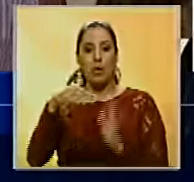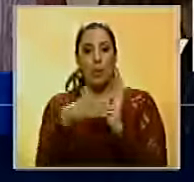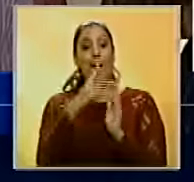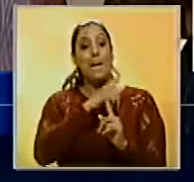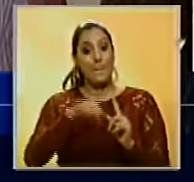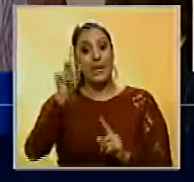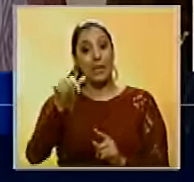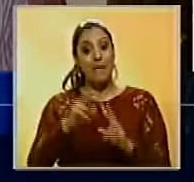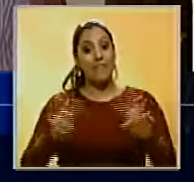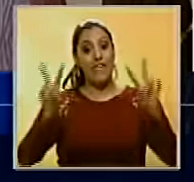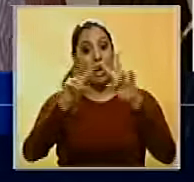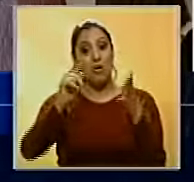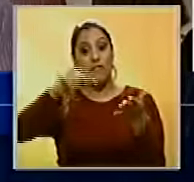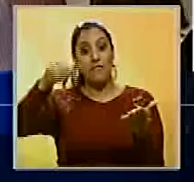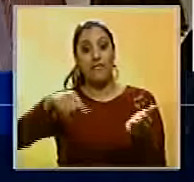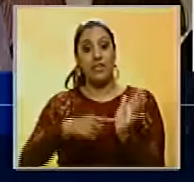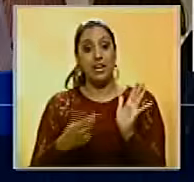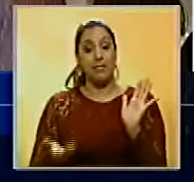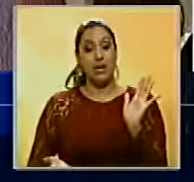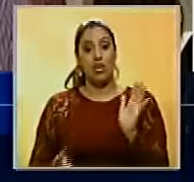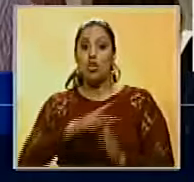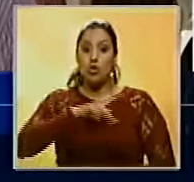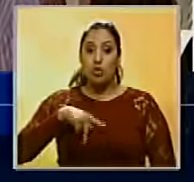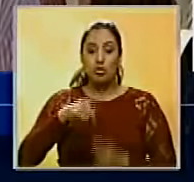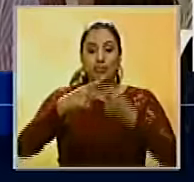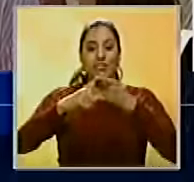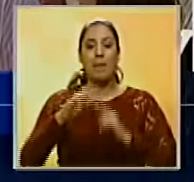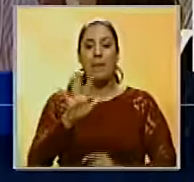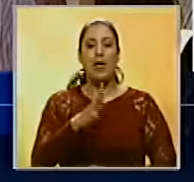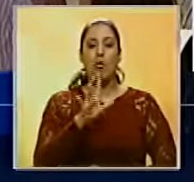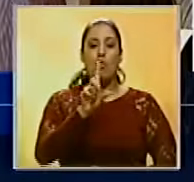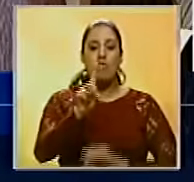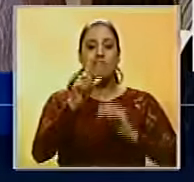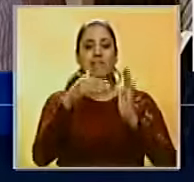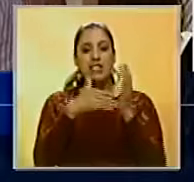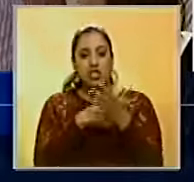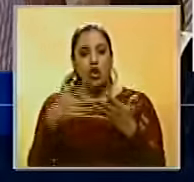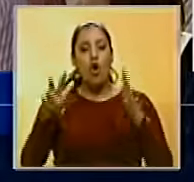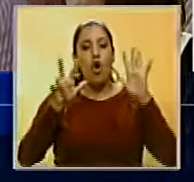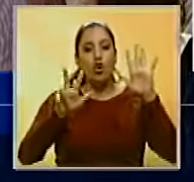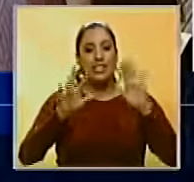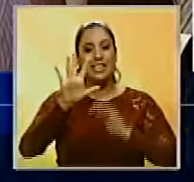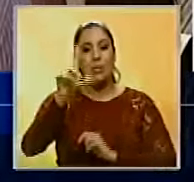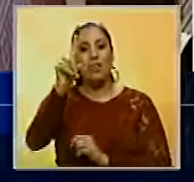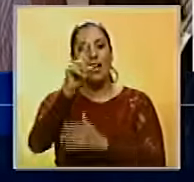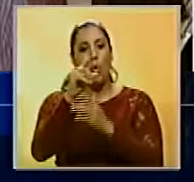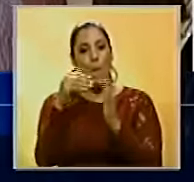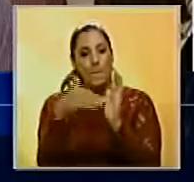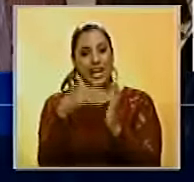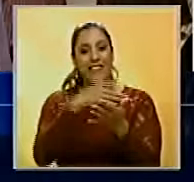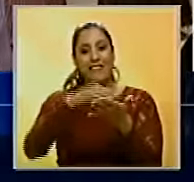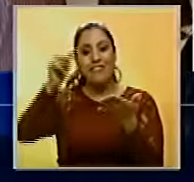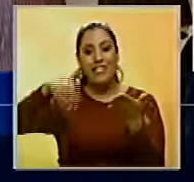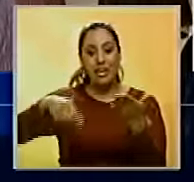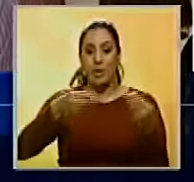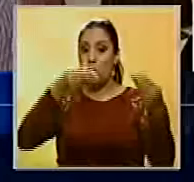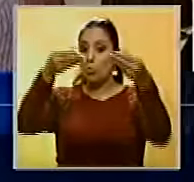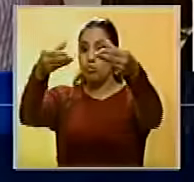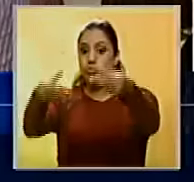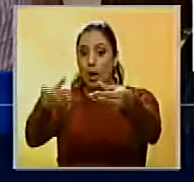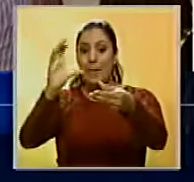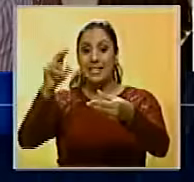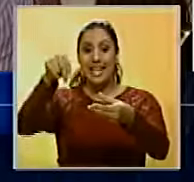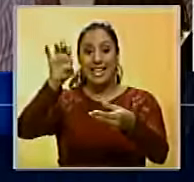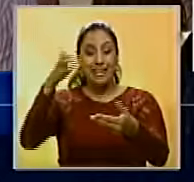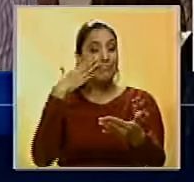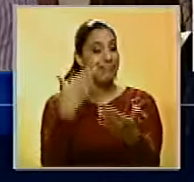pero igual son valias esas firmas. Es decir, nosotros llegamos a más de 1.850.000 firmas entregadas el CNE, pero no solamente entregadas, sino ya